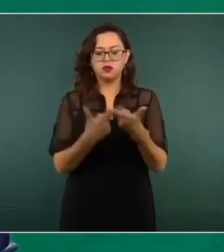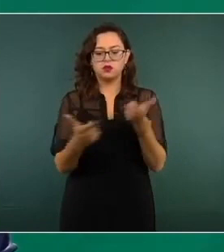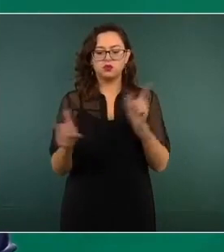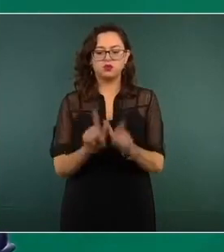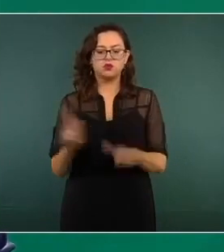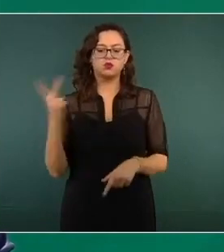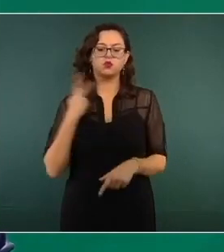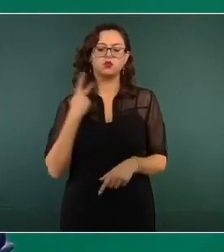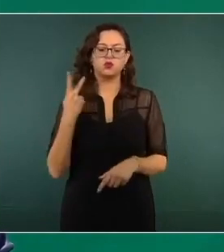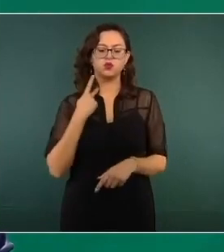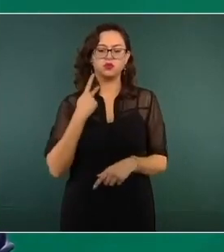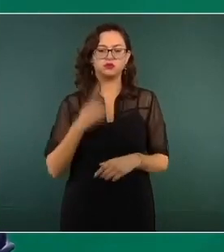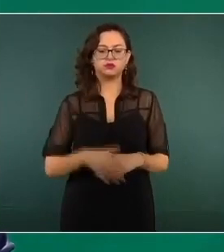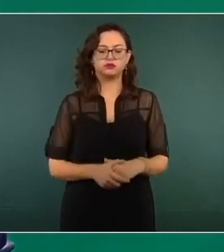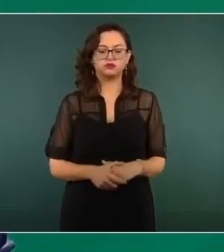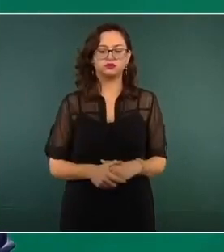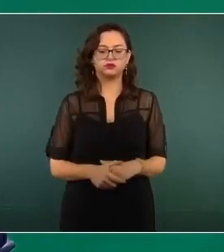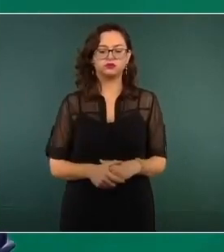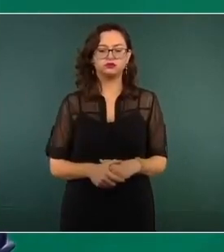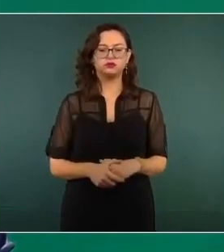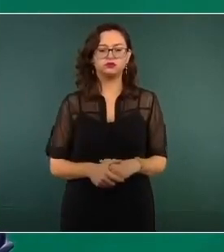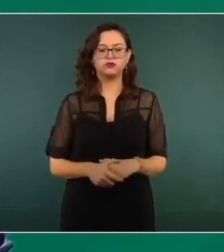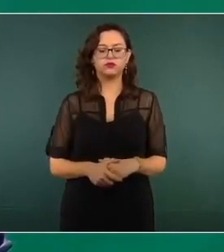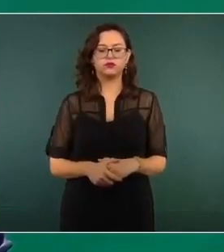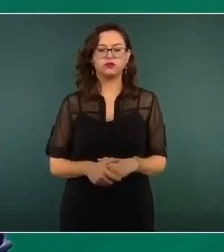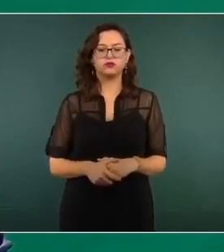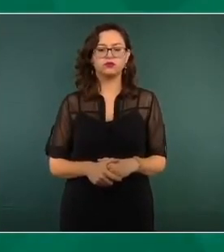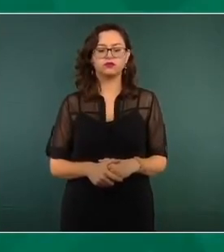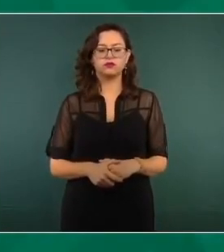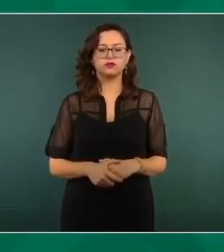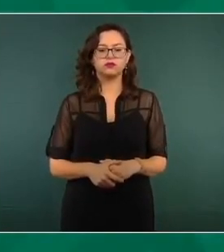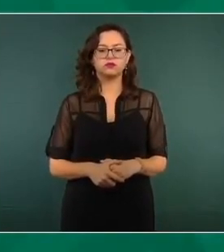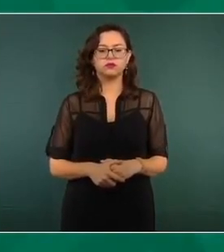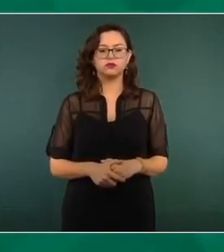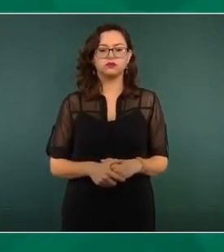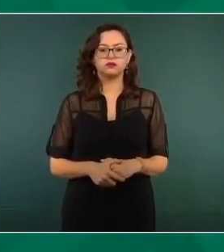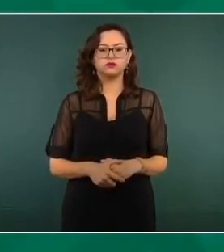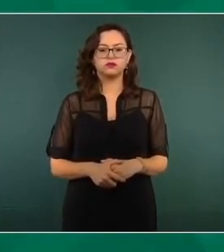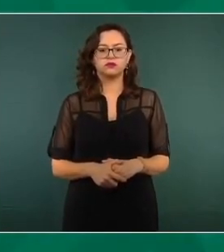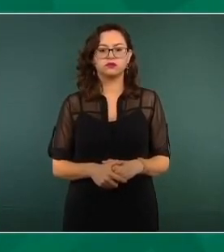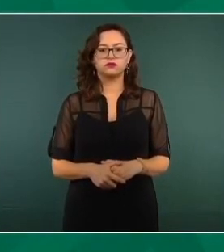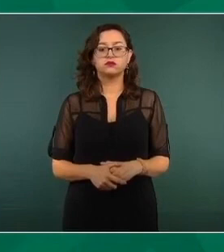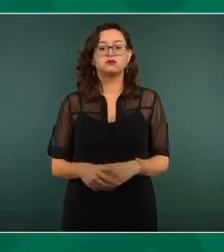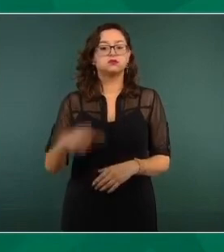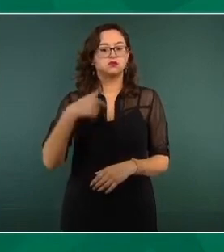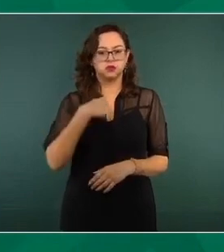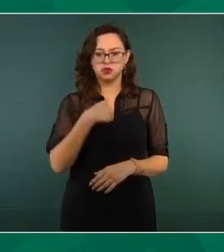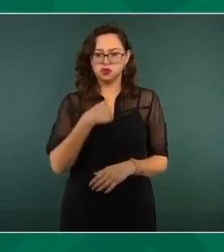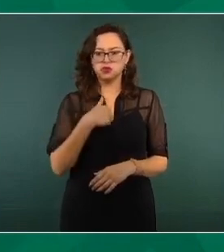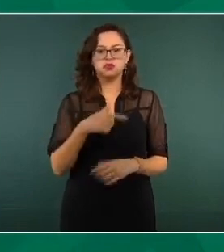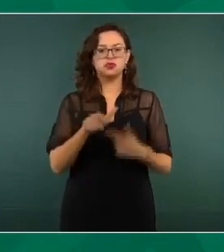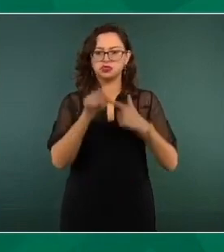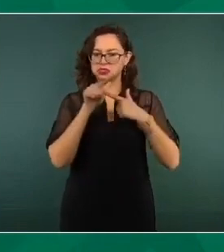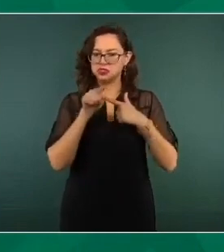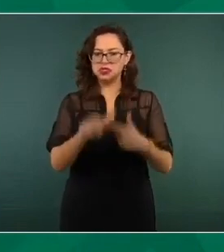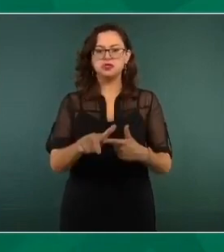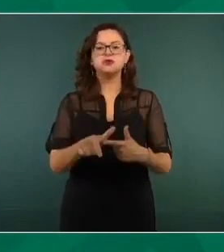Siempre he tenido convicción de que la reforma era benéfica para el país.